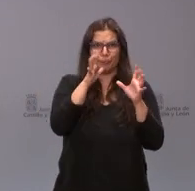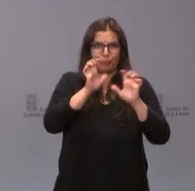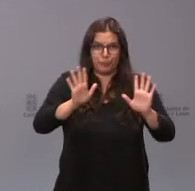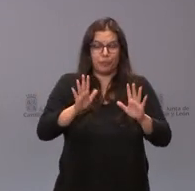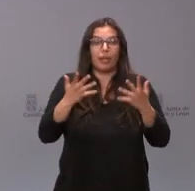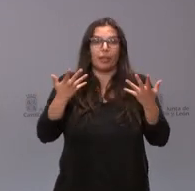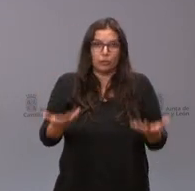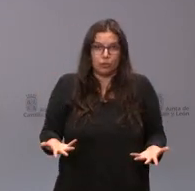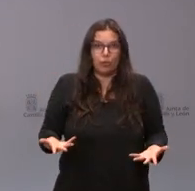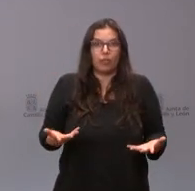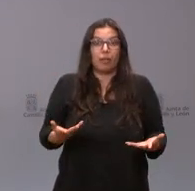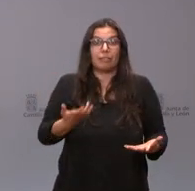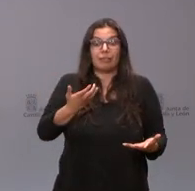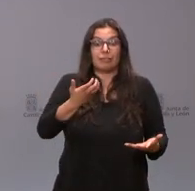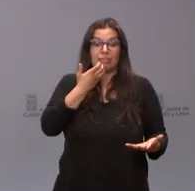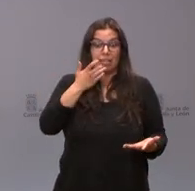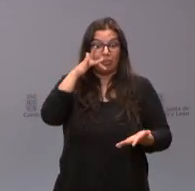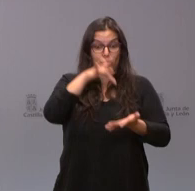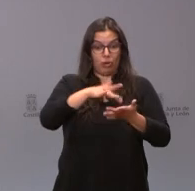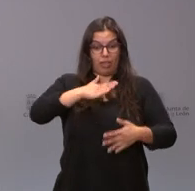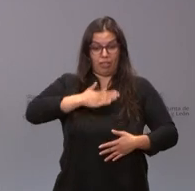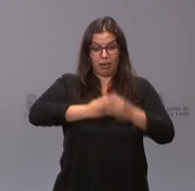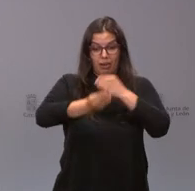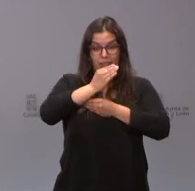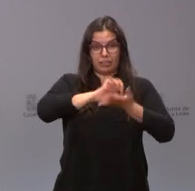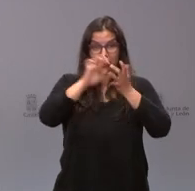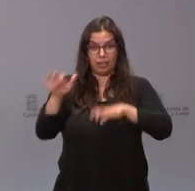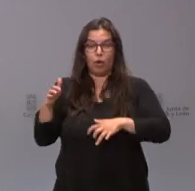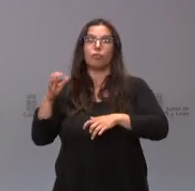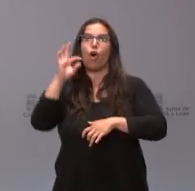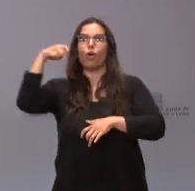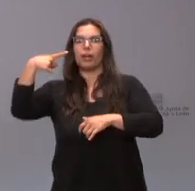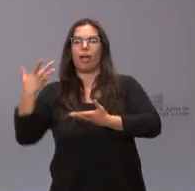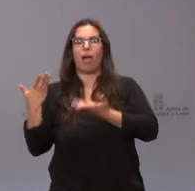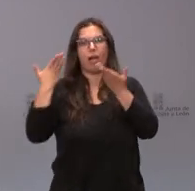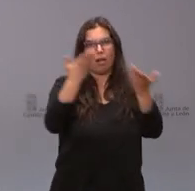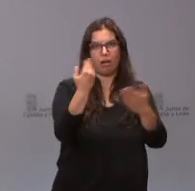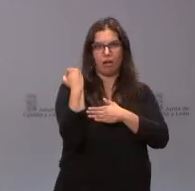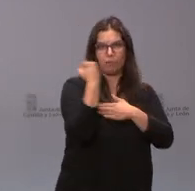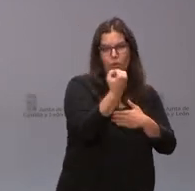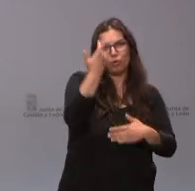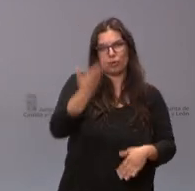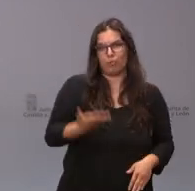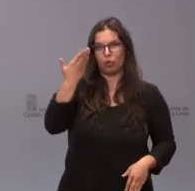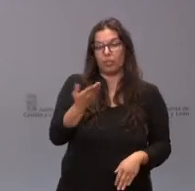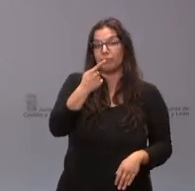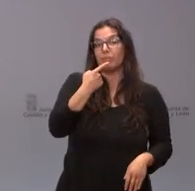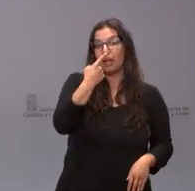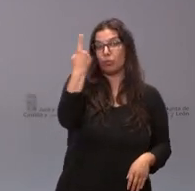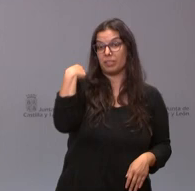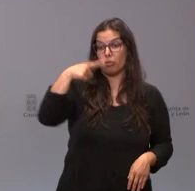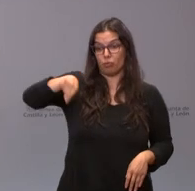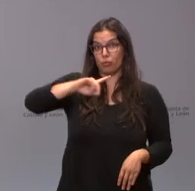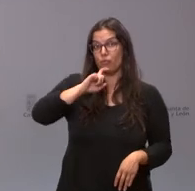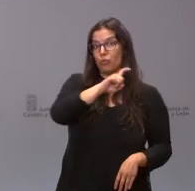que siendo de Castilla y León reciban este apoyo a través de una ONG es especialmente relevante. En el año 21 la Fundación atendió a